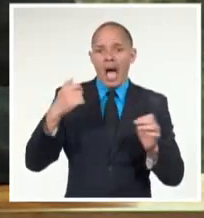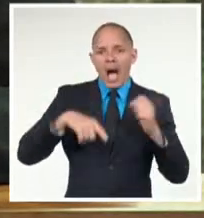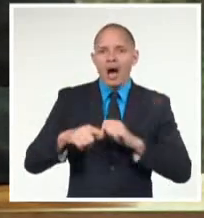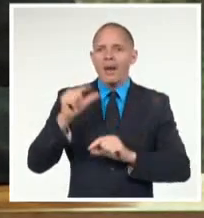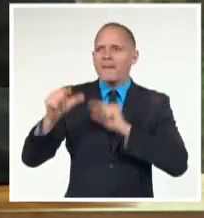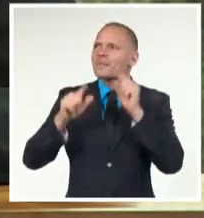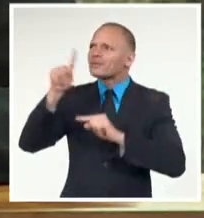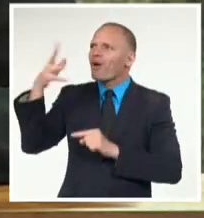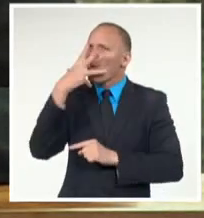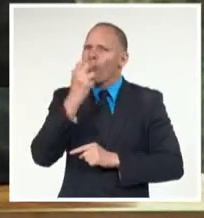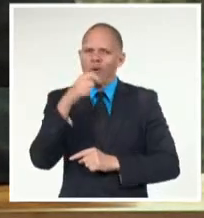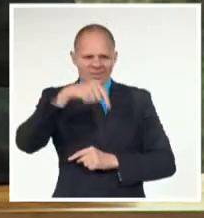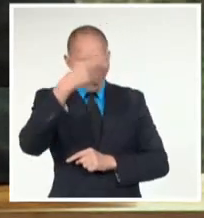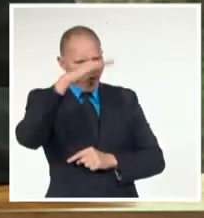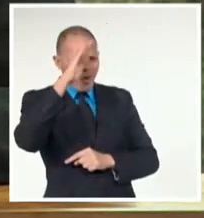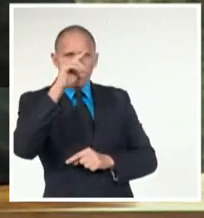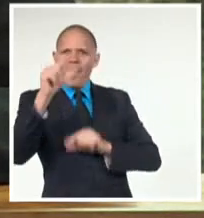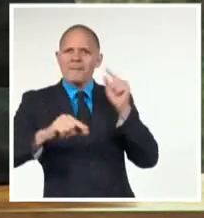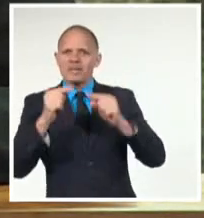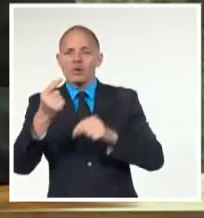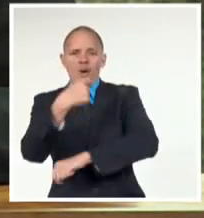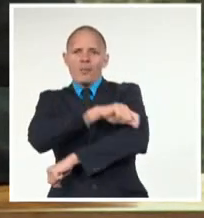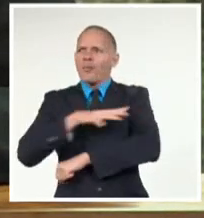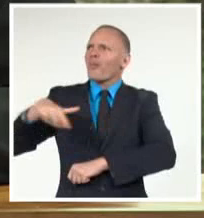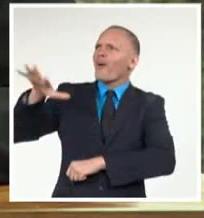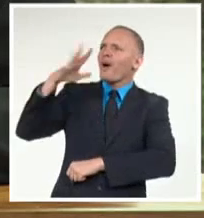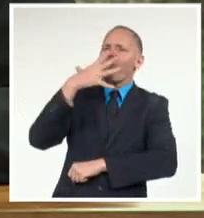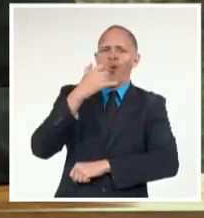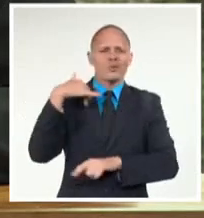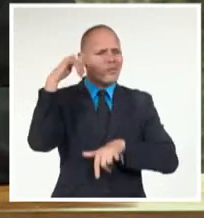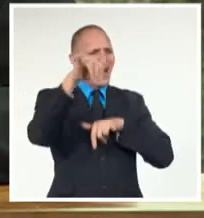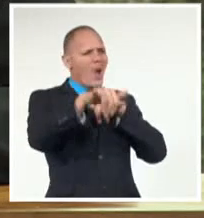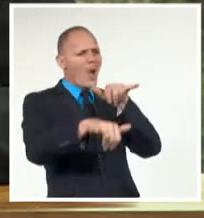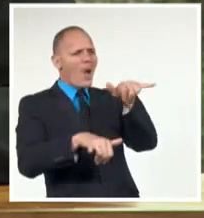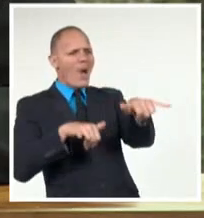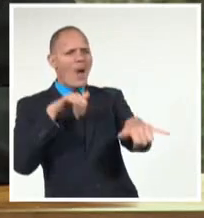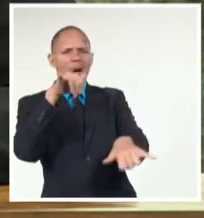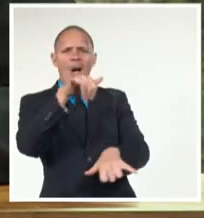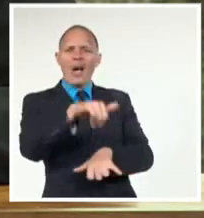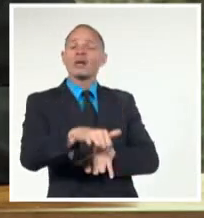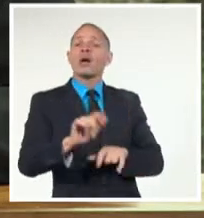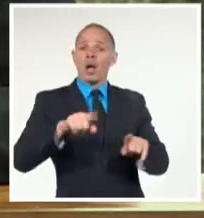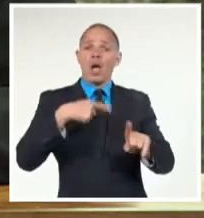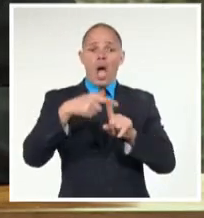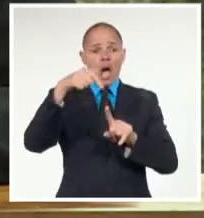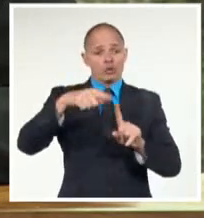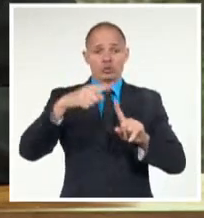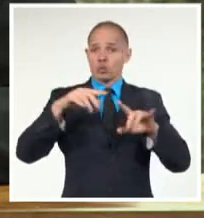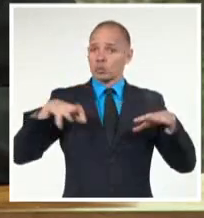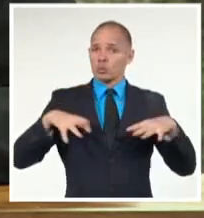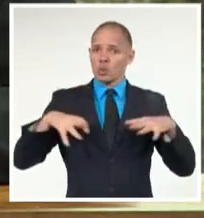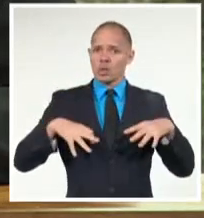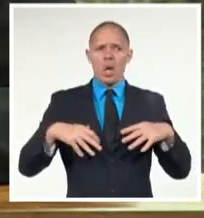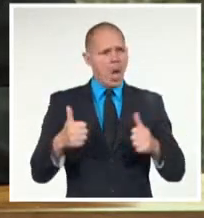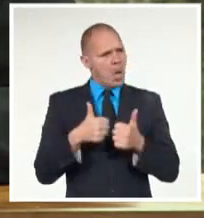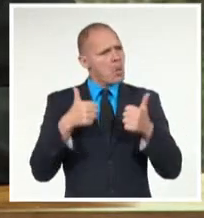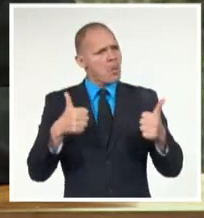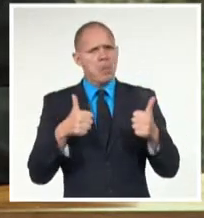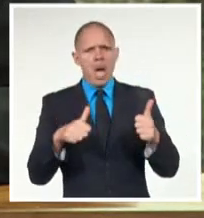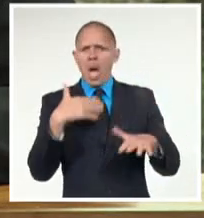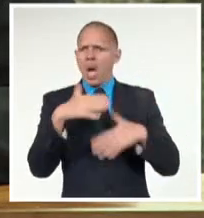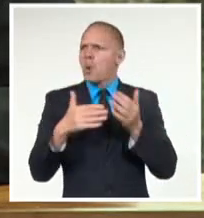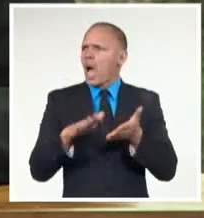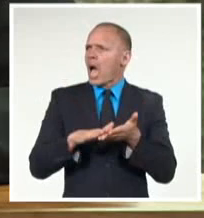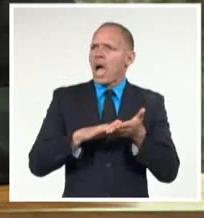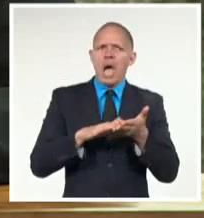como destino y de reconocimiento por los visitantes de los altos niveles de seguridad del turismo aquí, además de las bondades